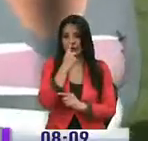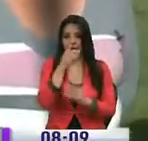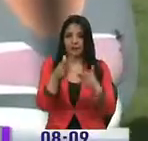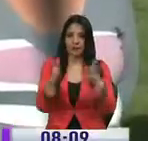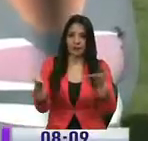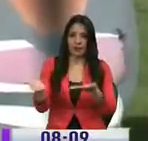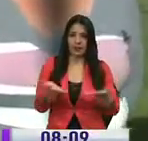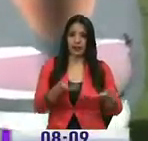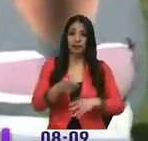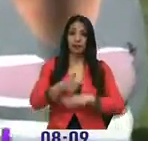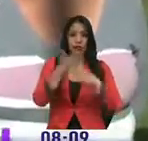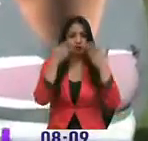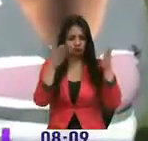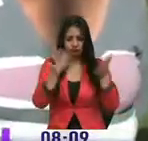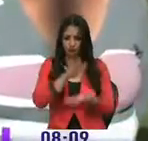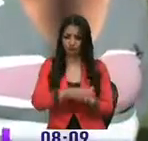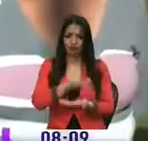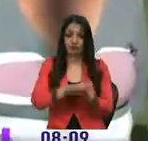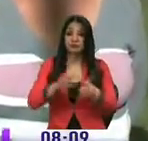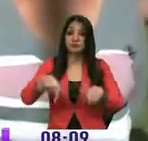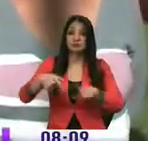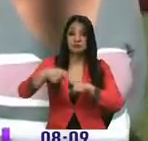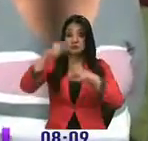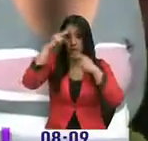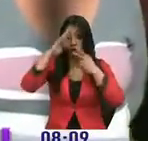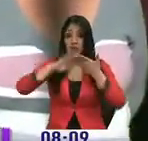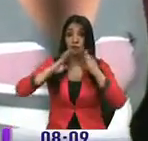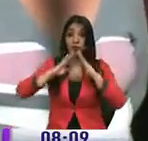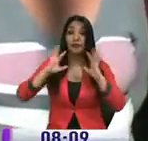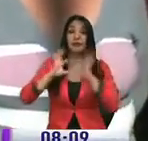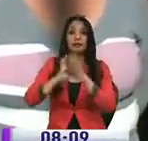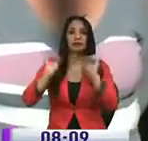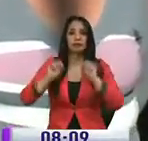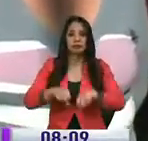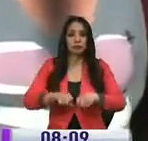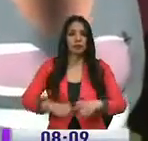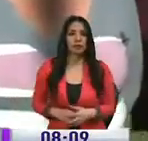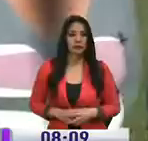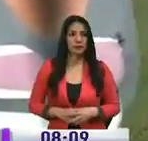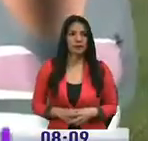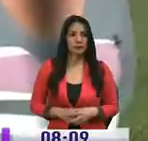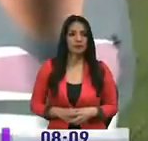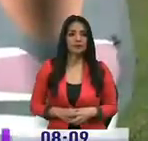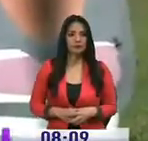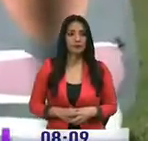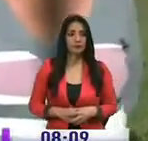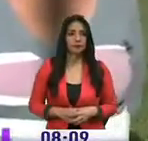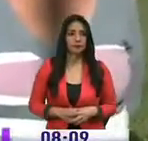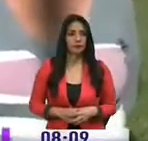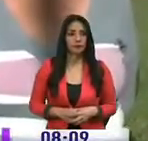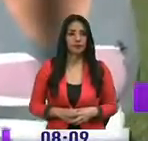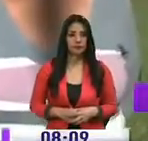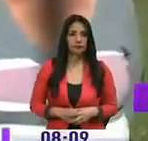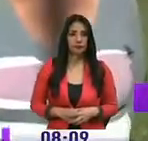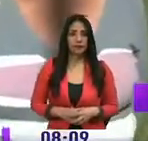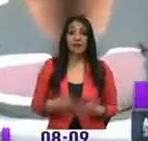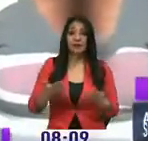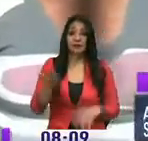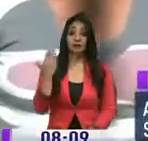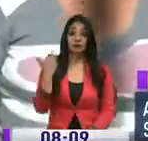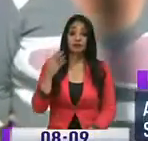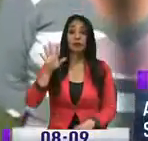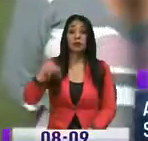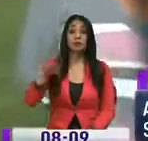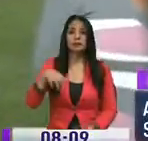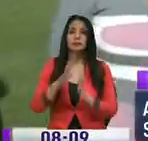autoridad con el primer noticiero de la comunidad, puesto que la comunidad había solicitado hace más de cuatro meses el adesentamiento de este